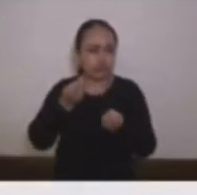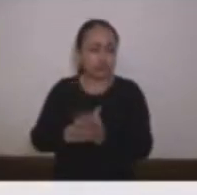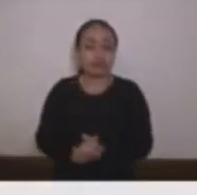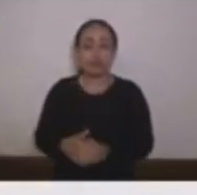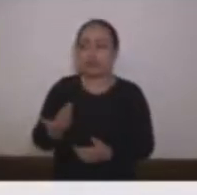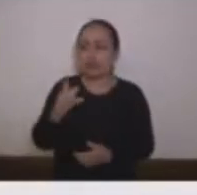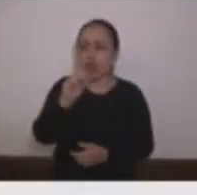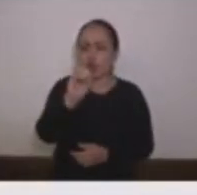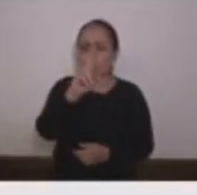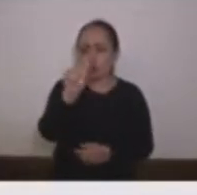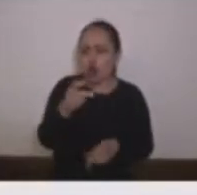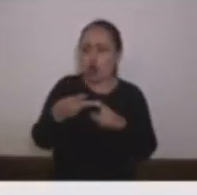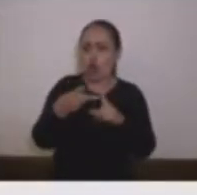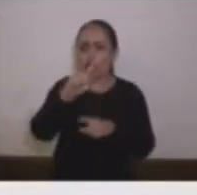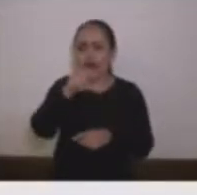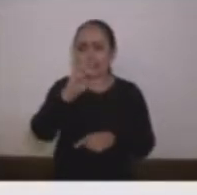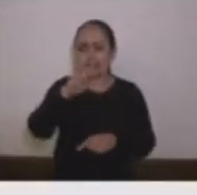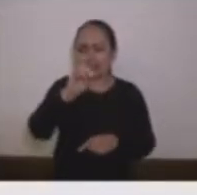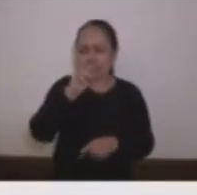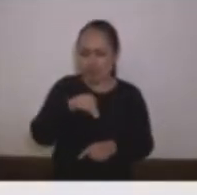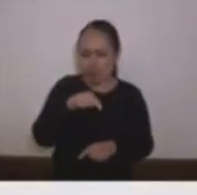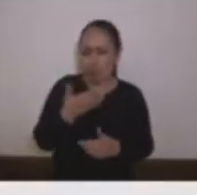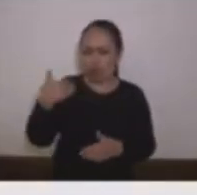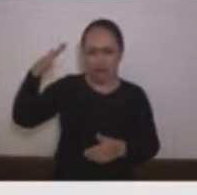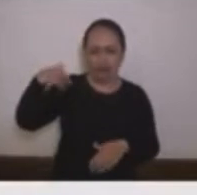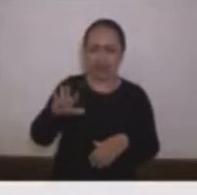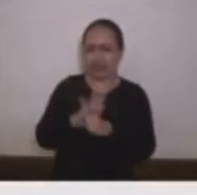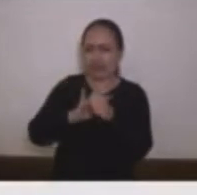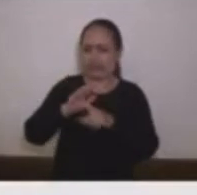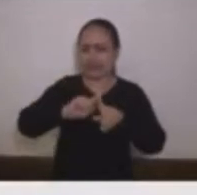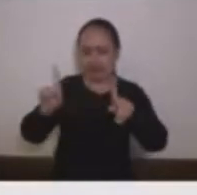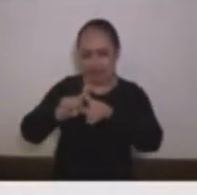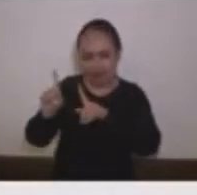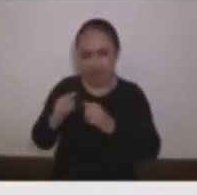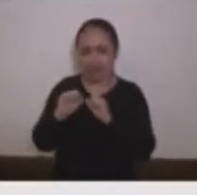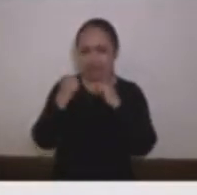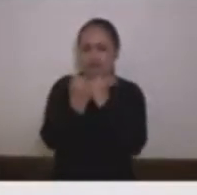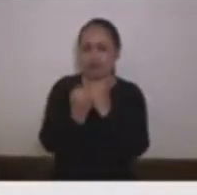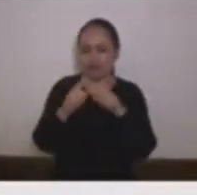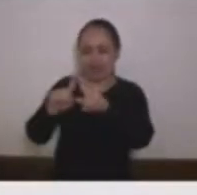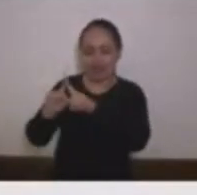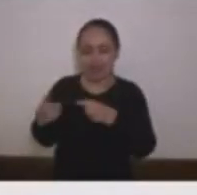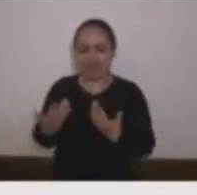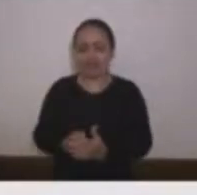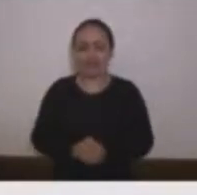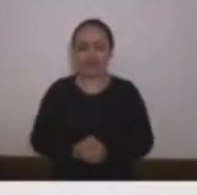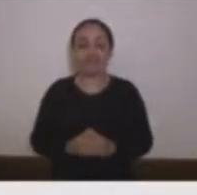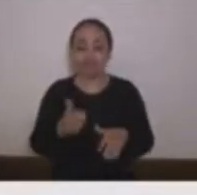Simón, a todos los colegas nuevos muy diferente a los consejos anteriores y esta es otra de los ejemplos